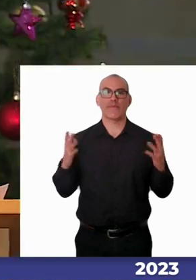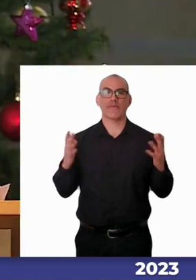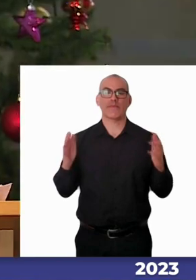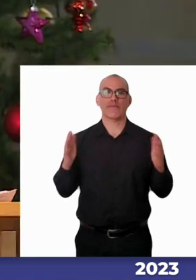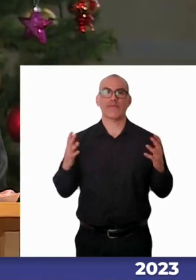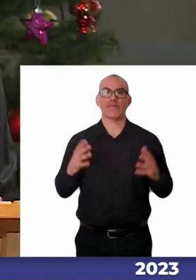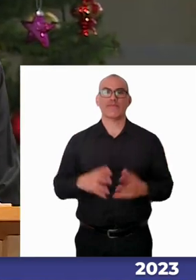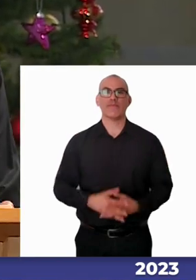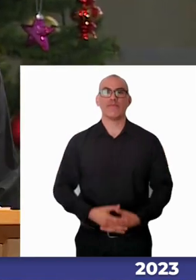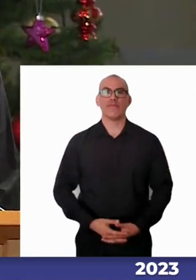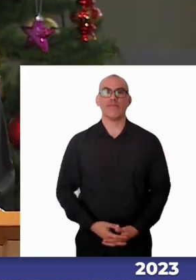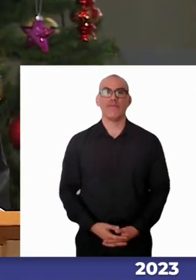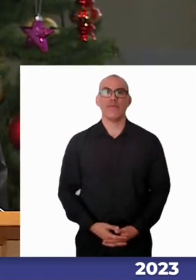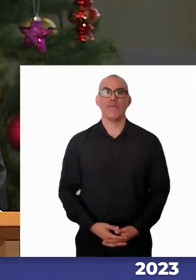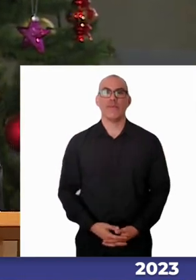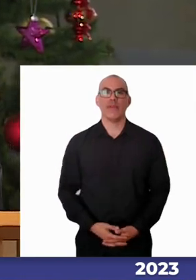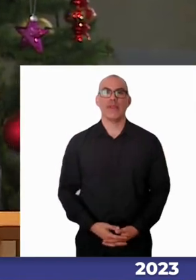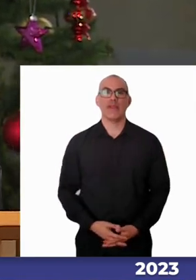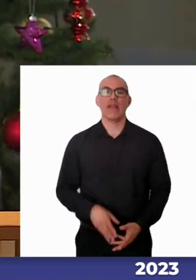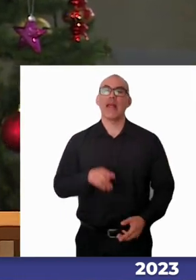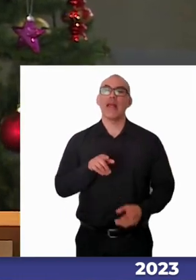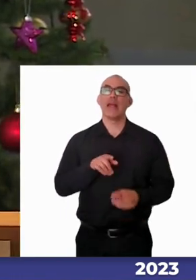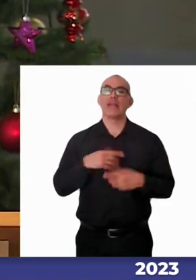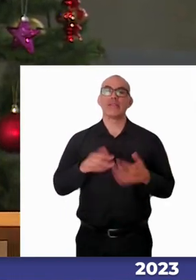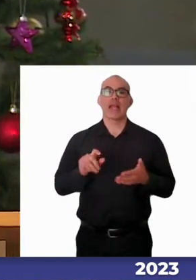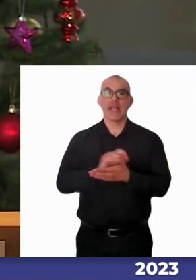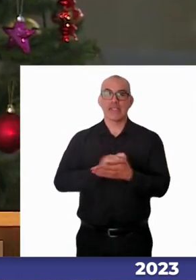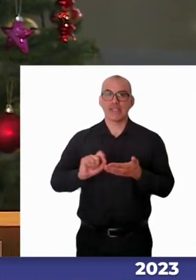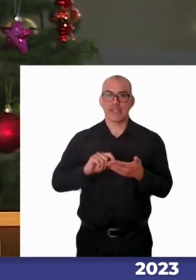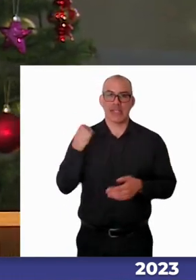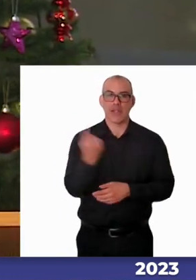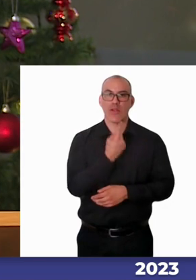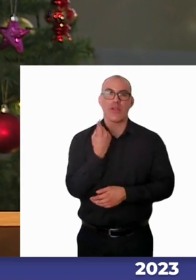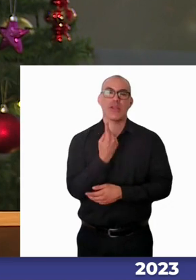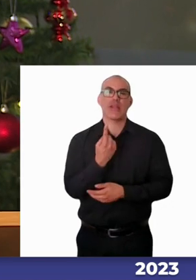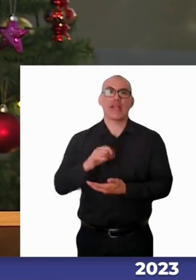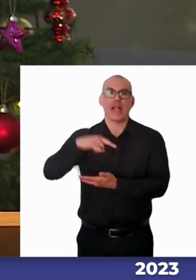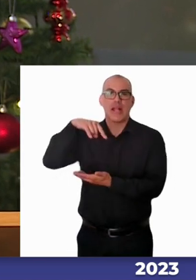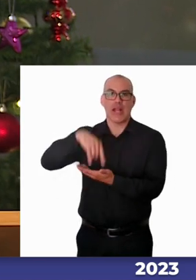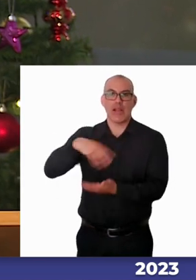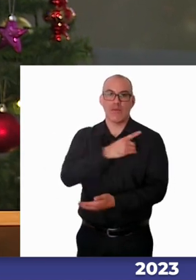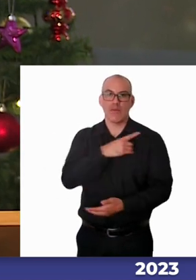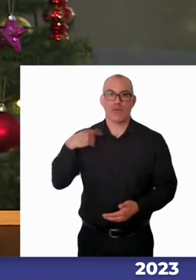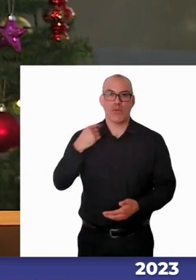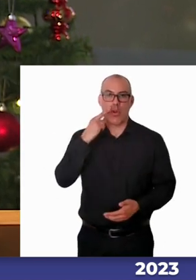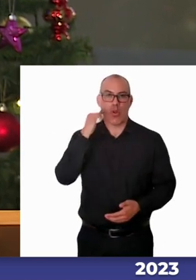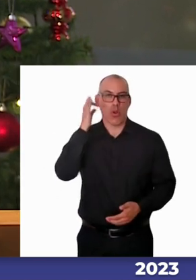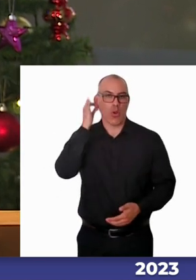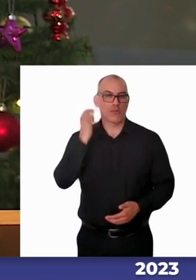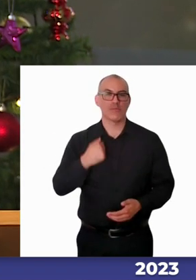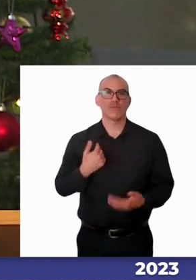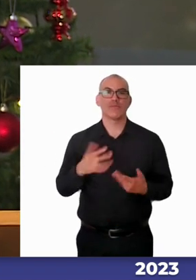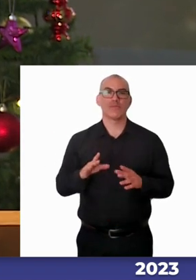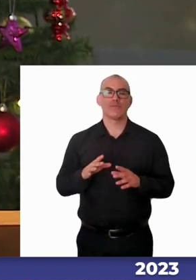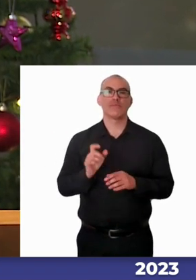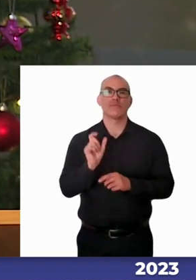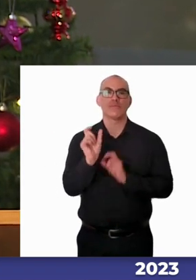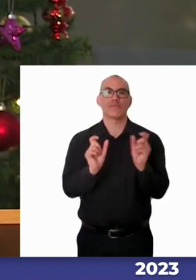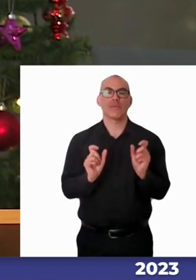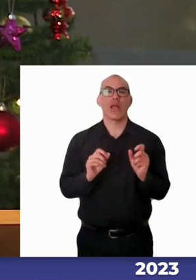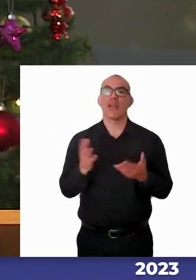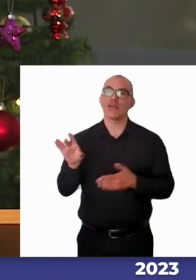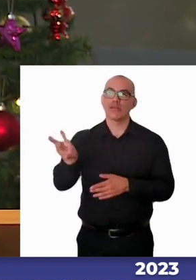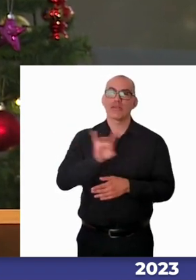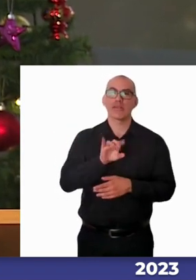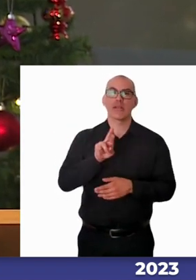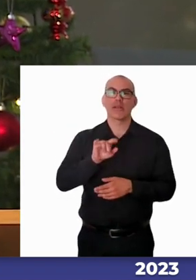Han sido las palabras del secretario general de la Cámara de Diputadas y Diputados. Invitamos ahora a don Raúl Guzmán Uribe, secretario general